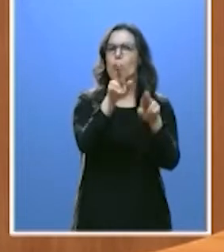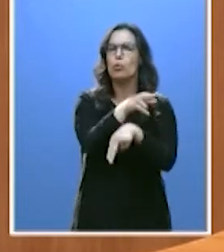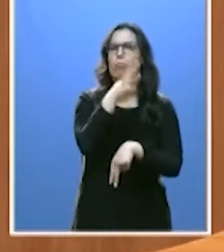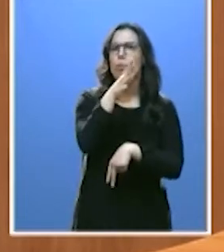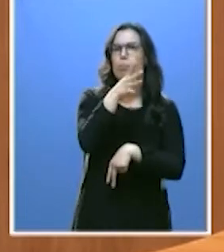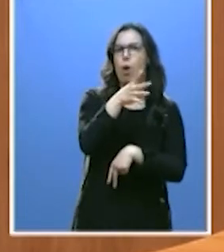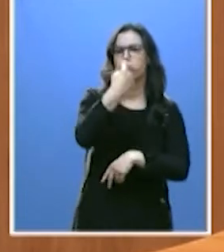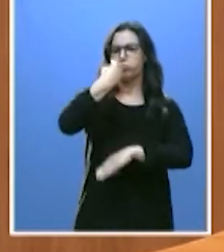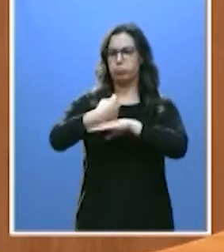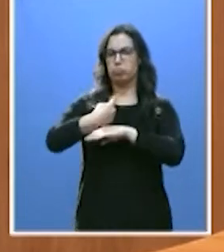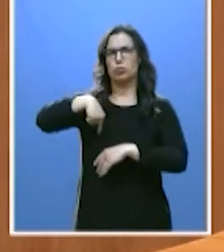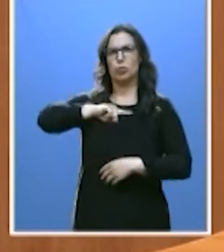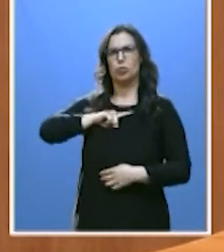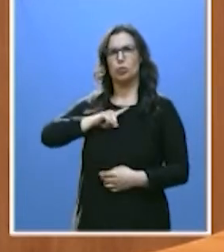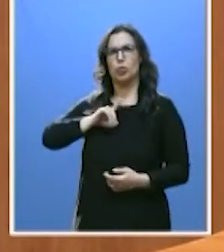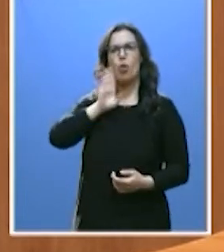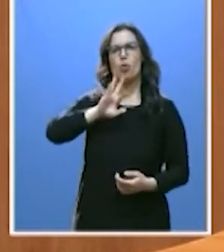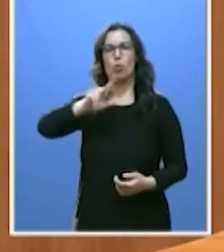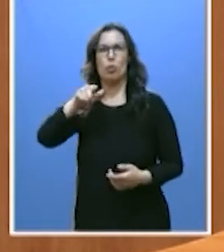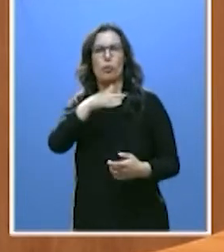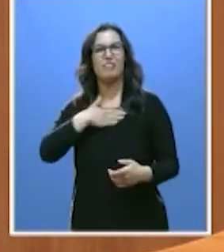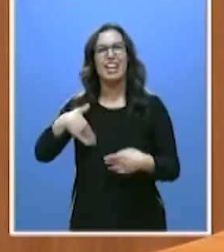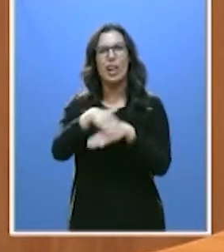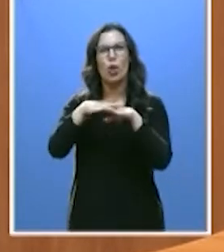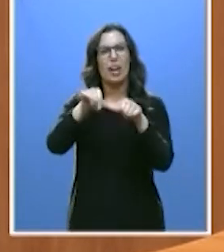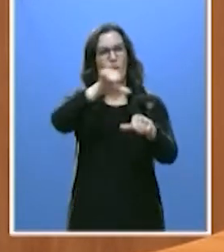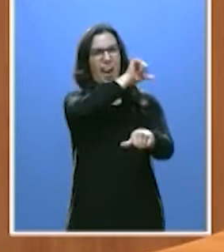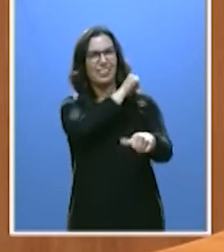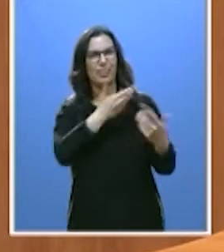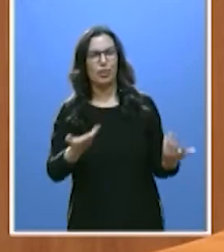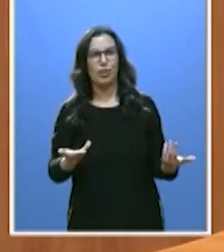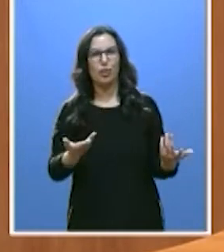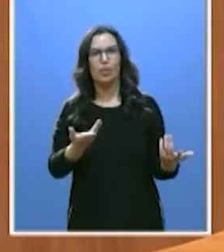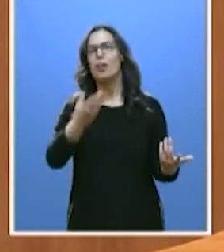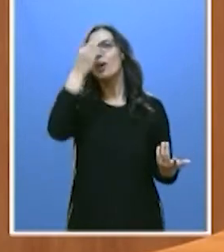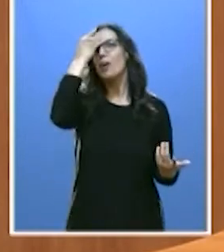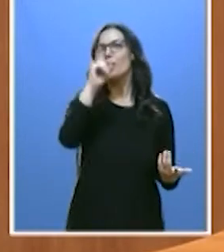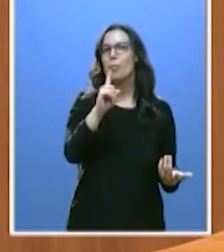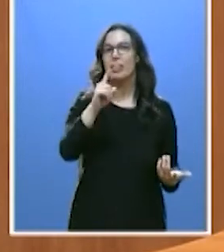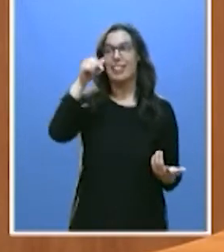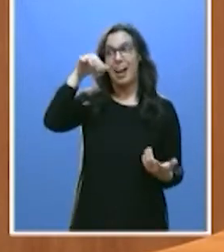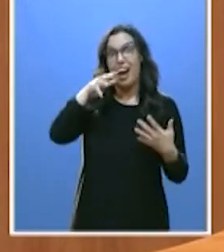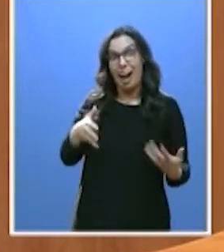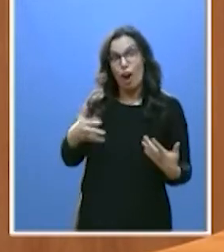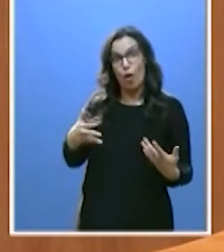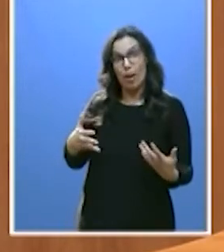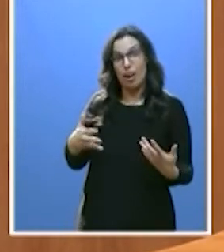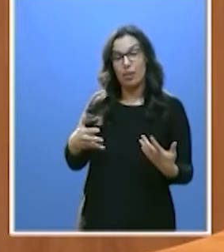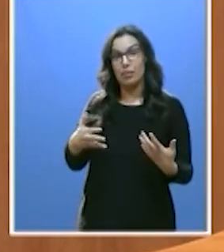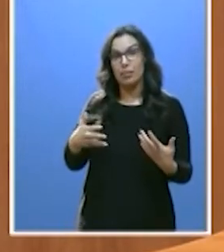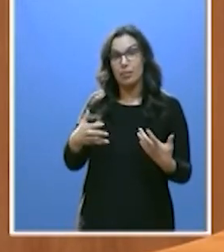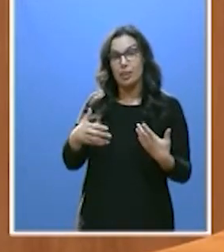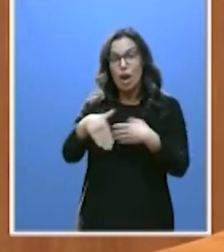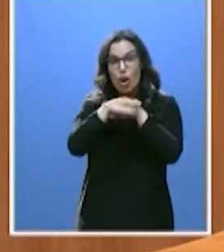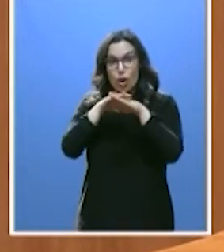censurar los gobiernos del pasado. Ustedes no son capaces de señalar en este Banco Azul ni un solo